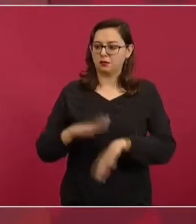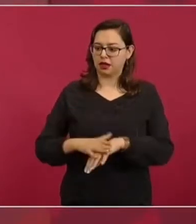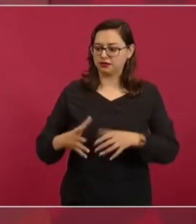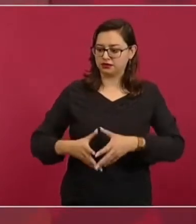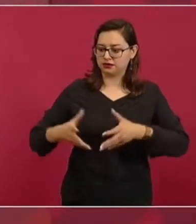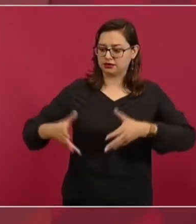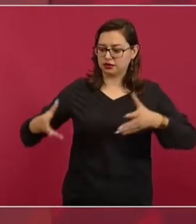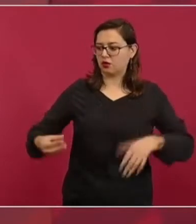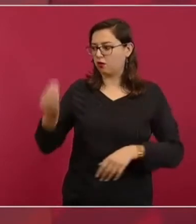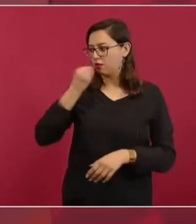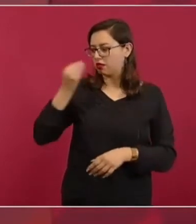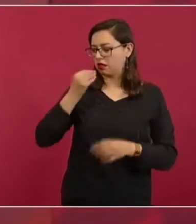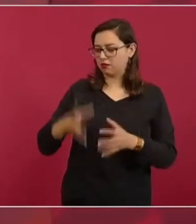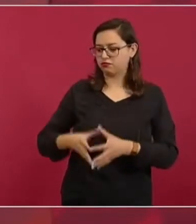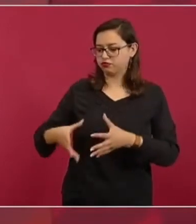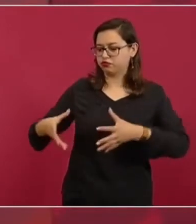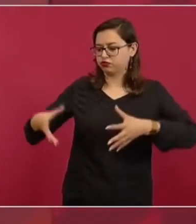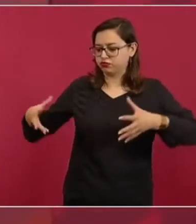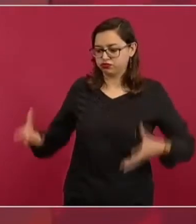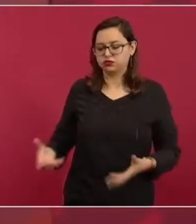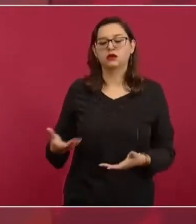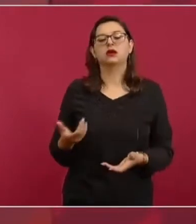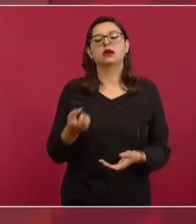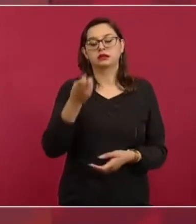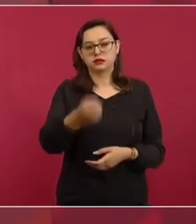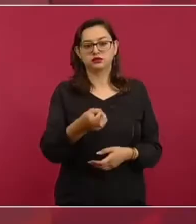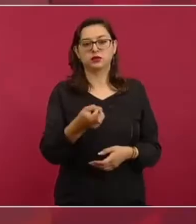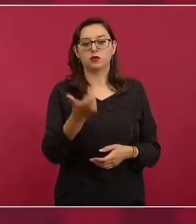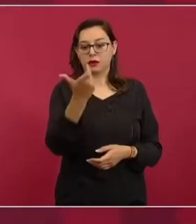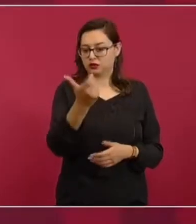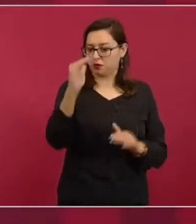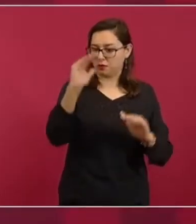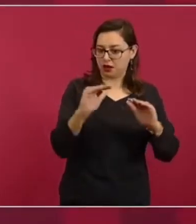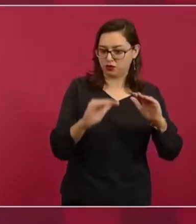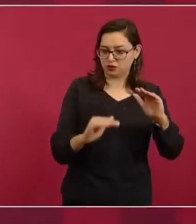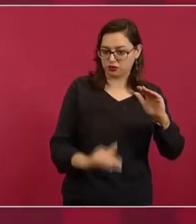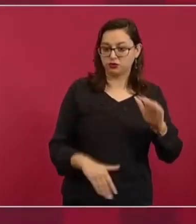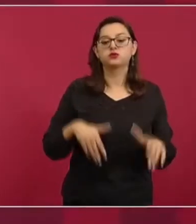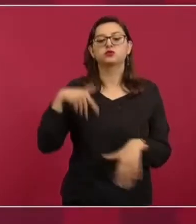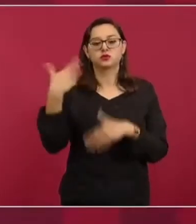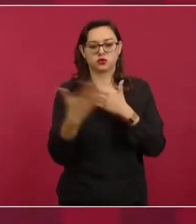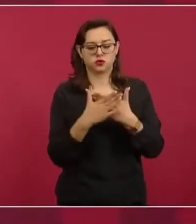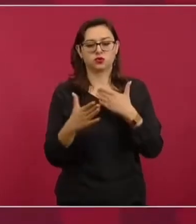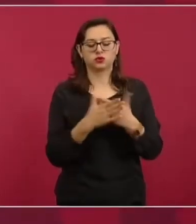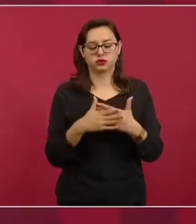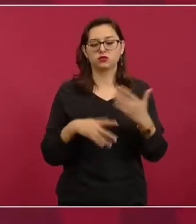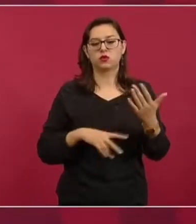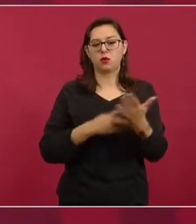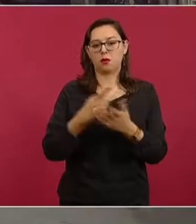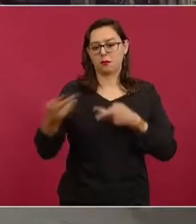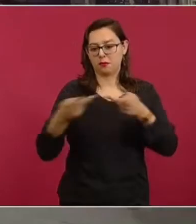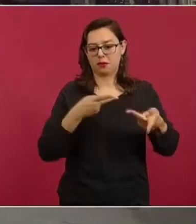y podamos también con los alimentos controlar la inflación. Eso se los vamos a dar a conocer en unos días más.